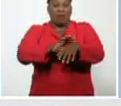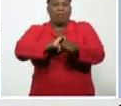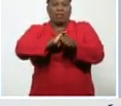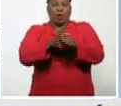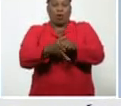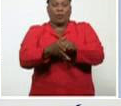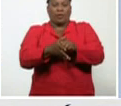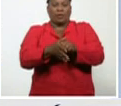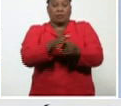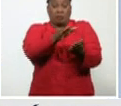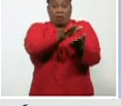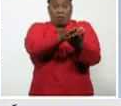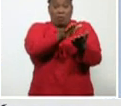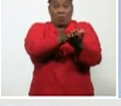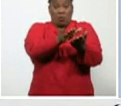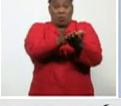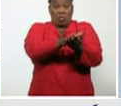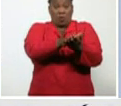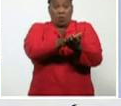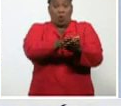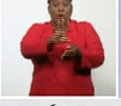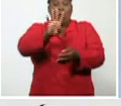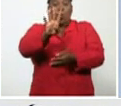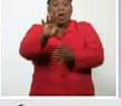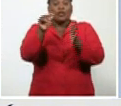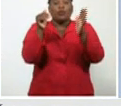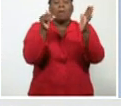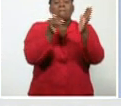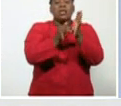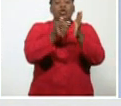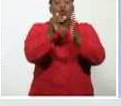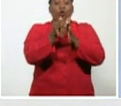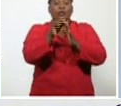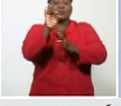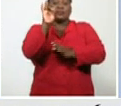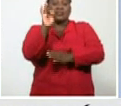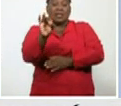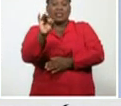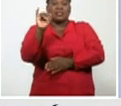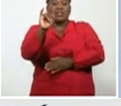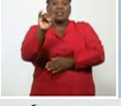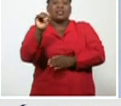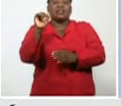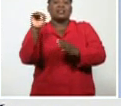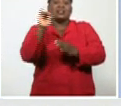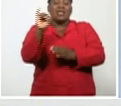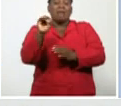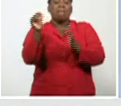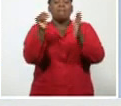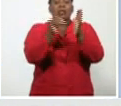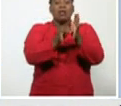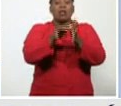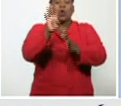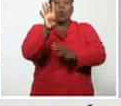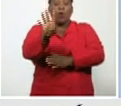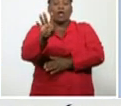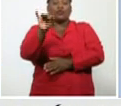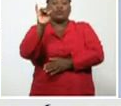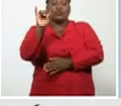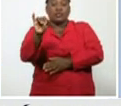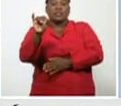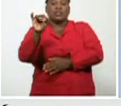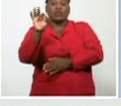un acumulado, de cuatro millones, setecientos, sesenta y seis, mil, cuatrocientos, sesenta y ocho, casos,